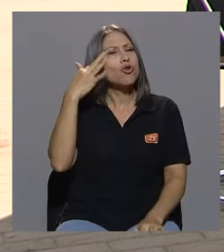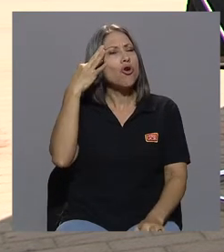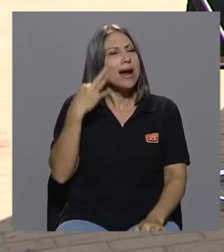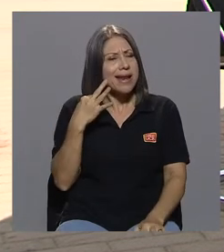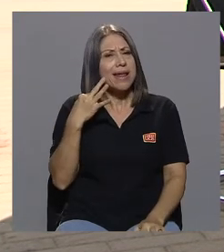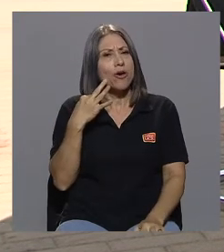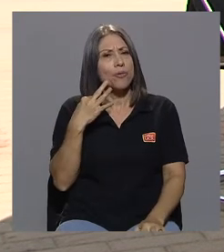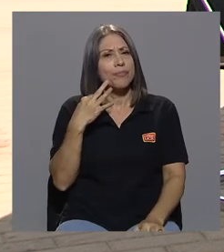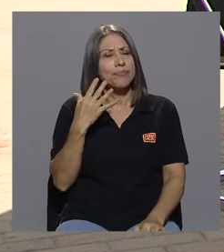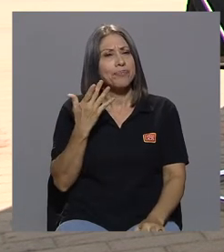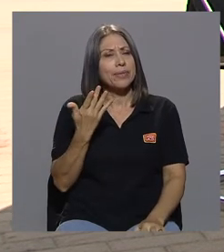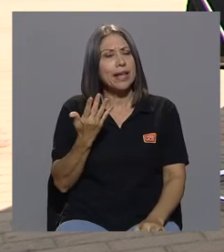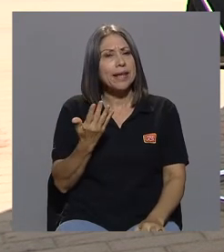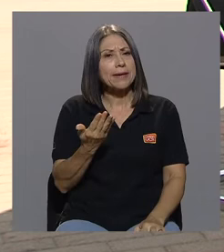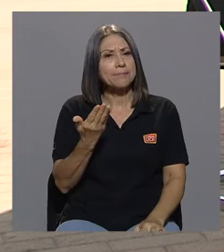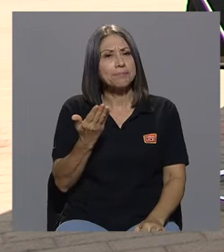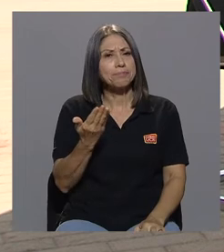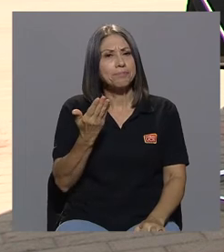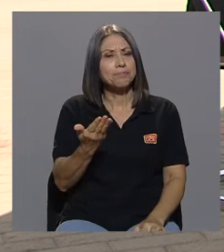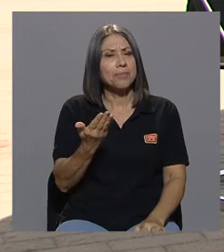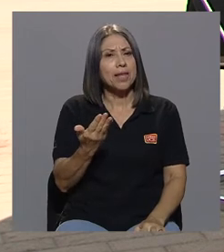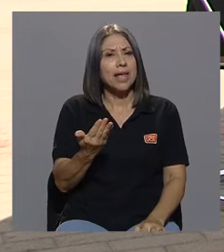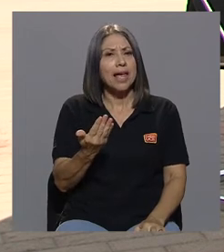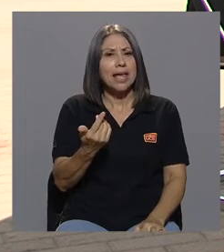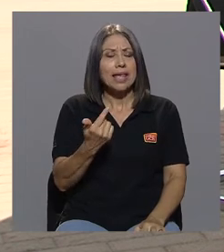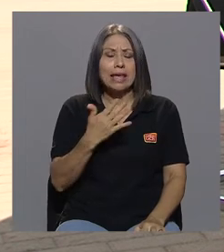dolor en el alma.